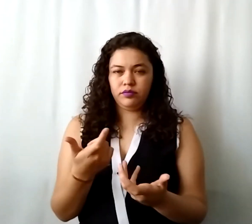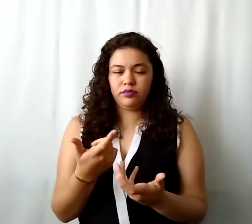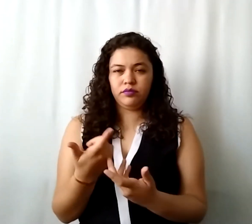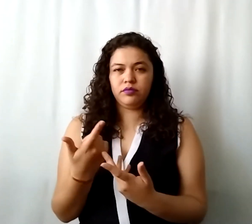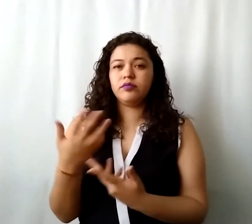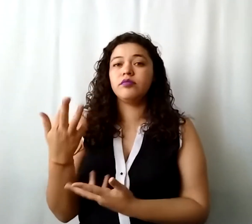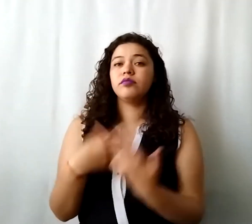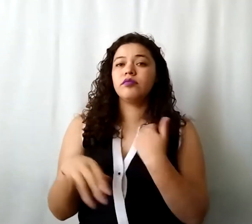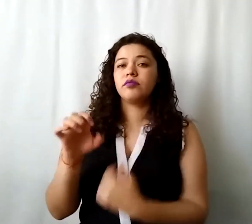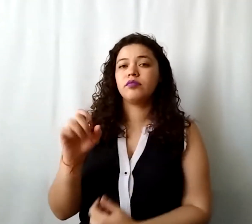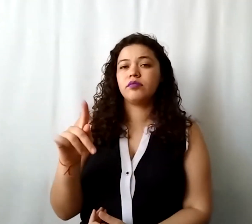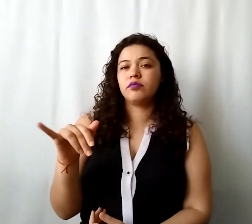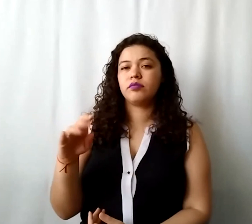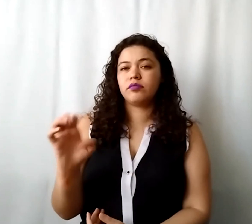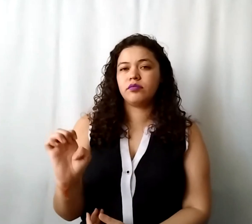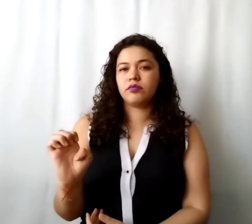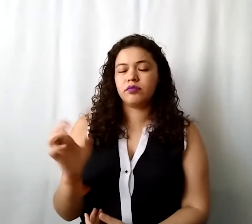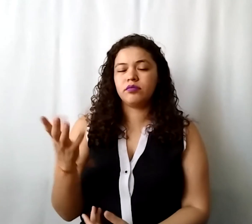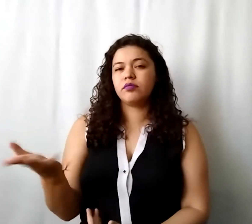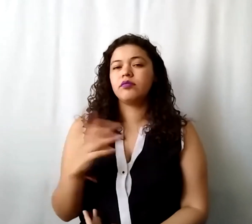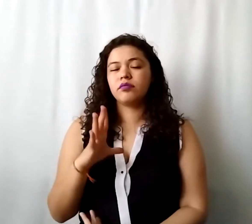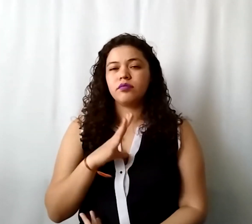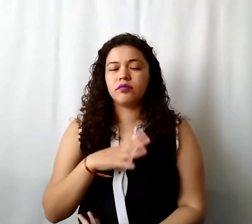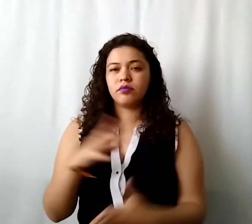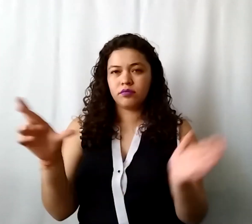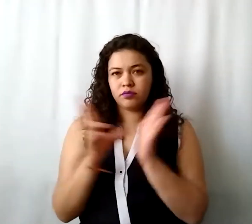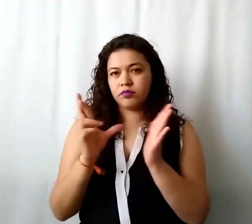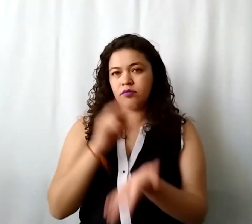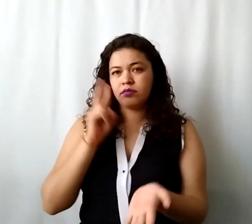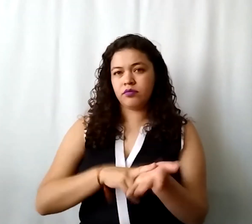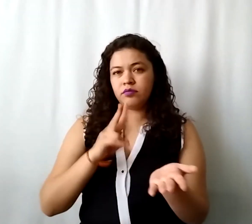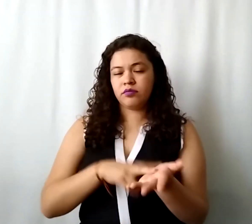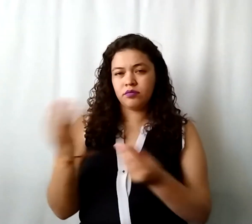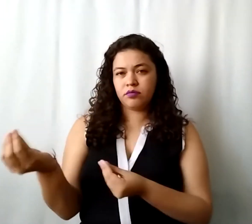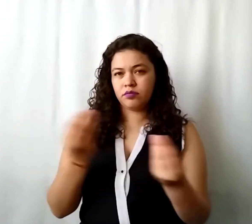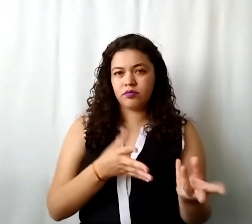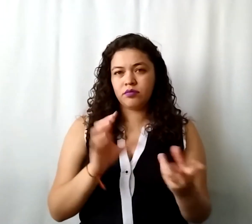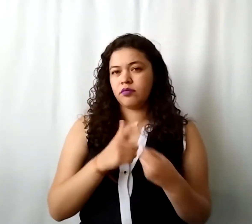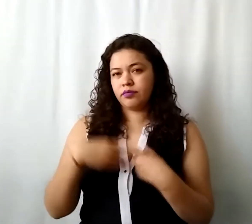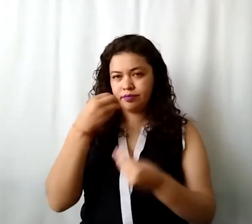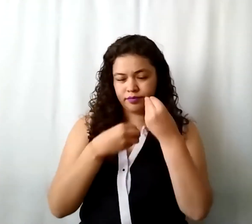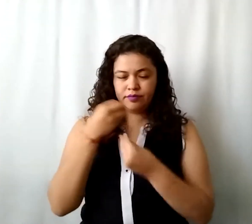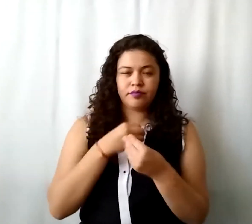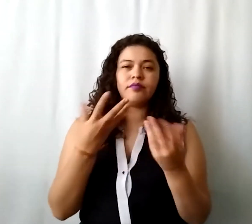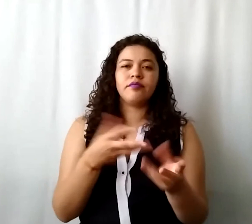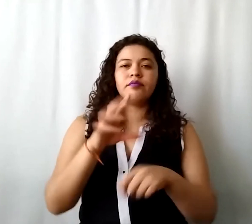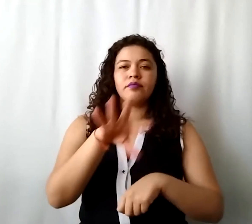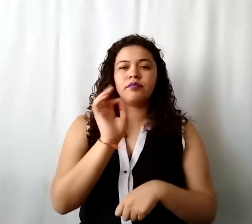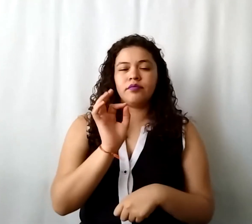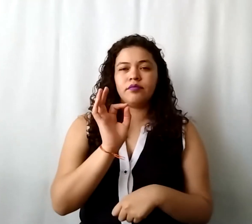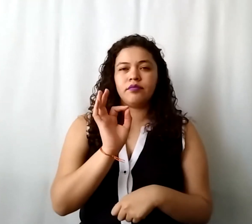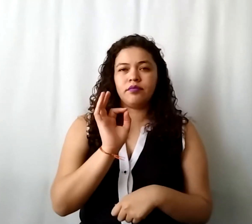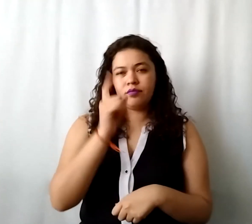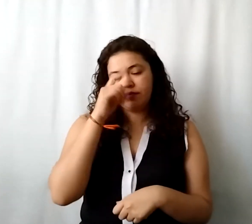especie entonces por ejemplo si le estás dando una tarjeta de vales de despensa por decir algo para alimentos pues seleccionas la de la